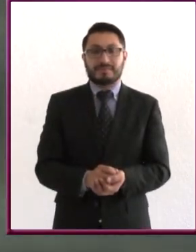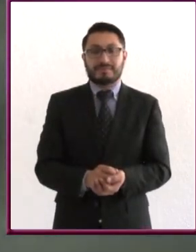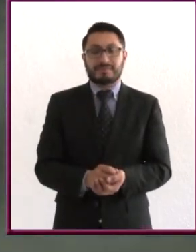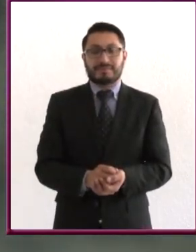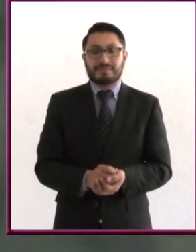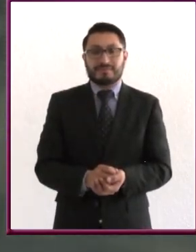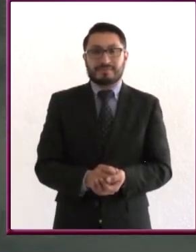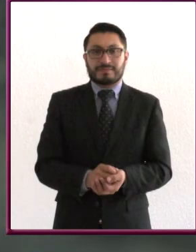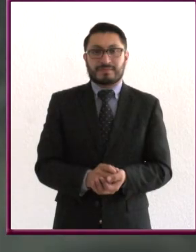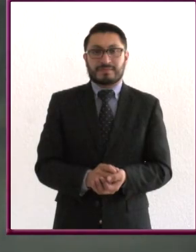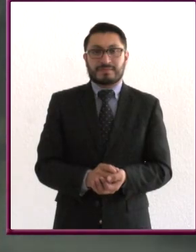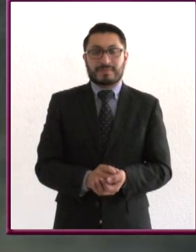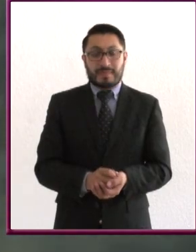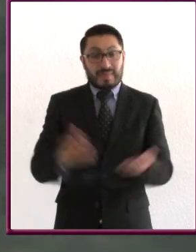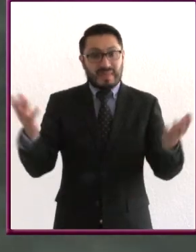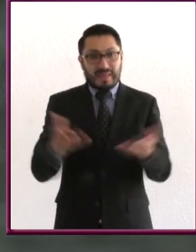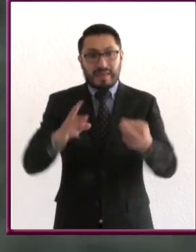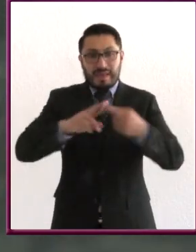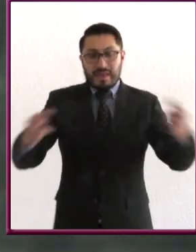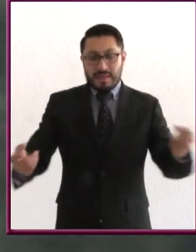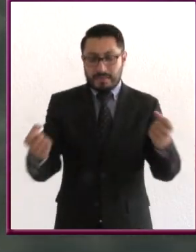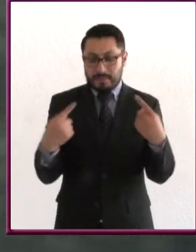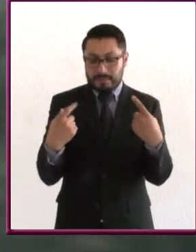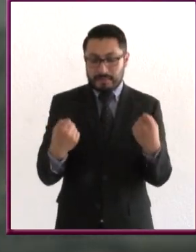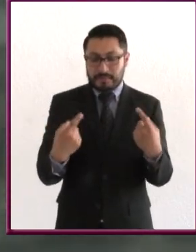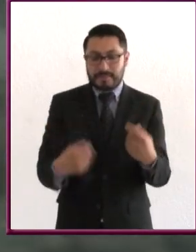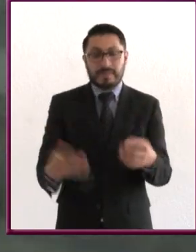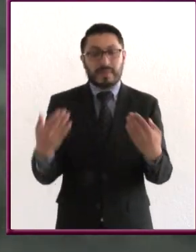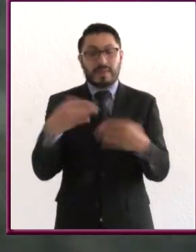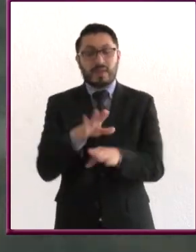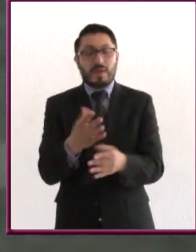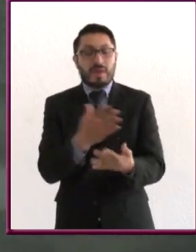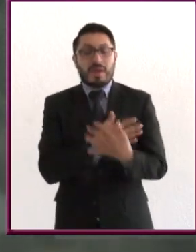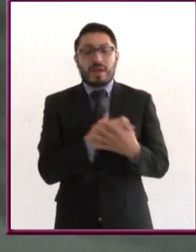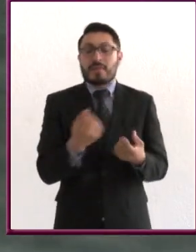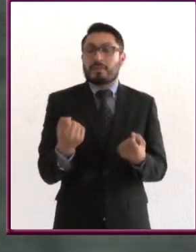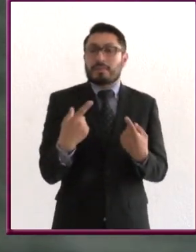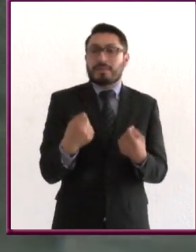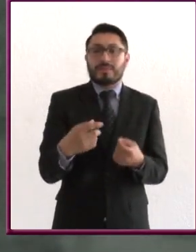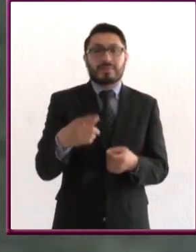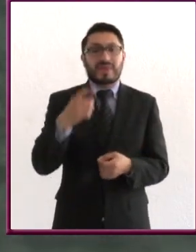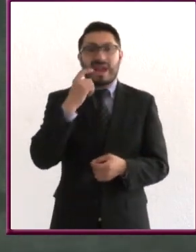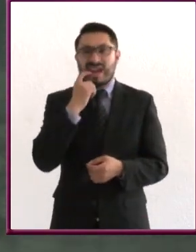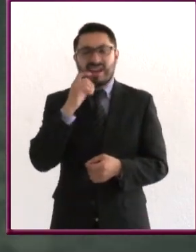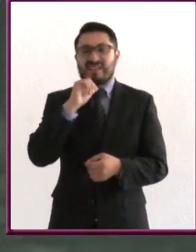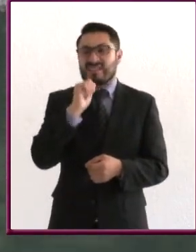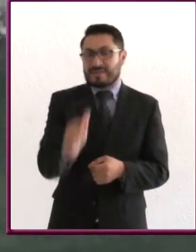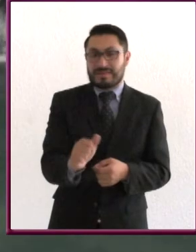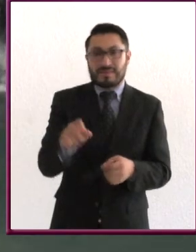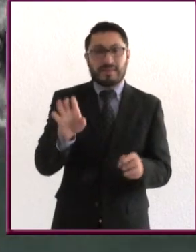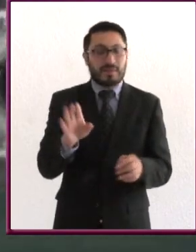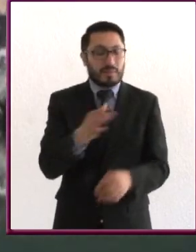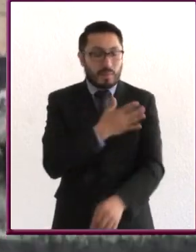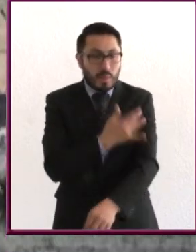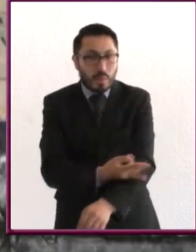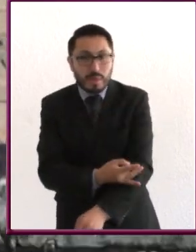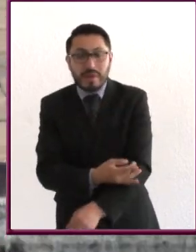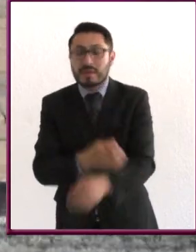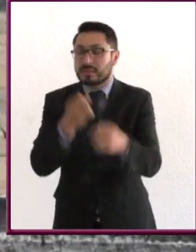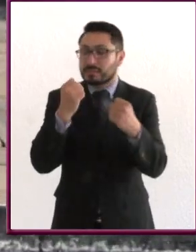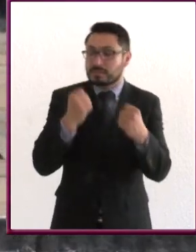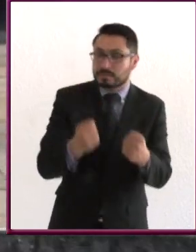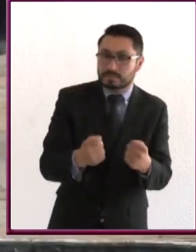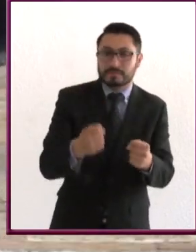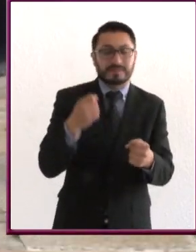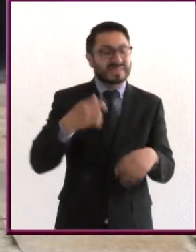Forjar una sana relación con nosotros mismos, basada en un amor propio, sincero, honesto y sólido, es uno de los